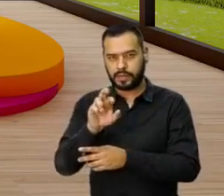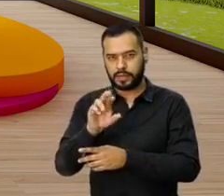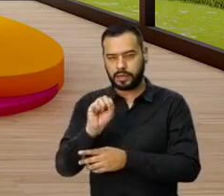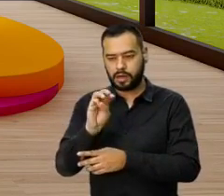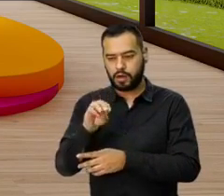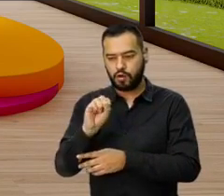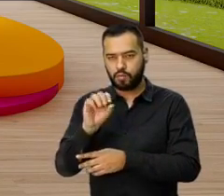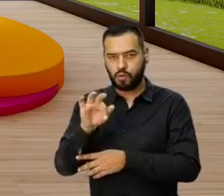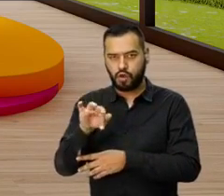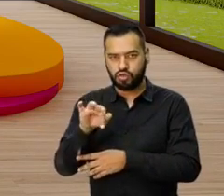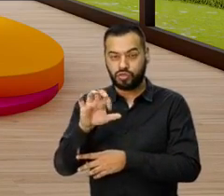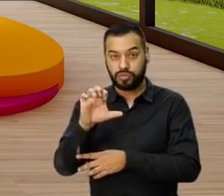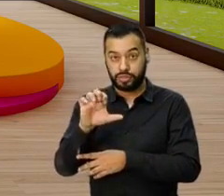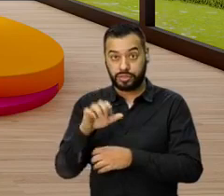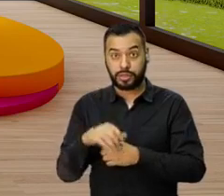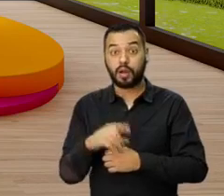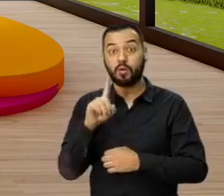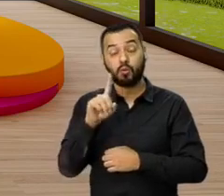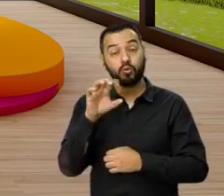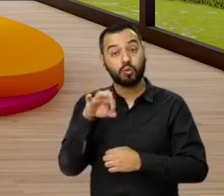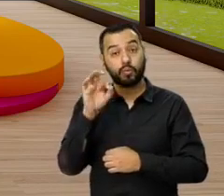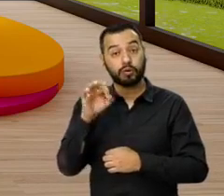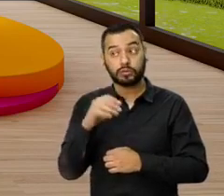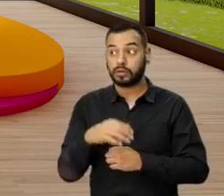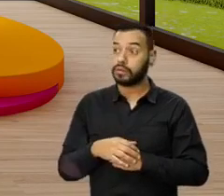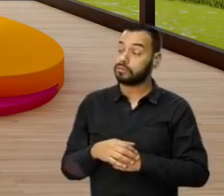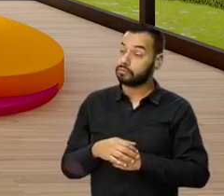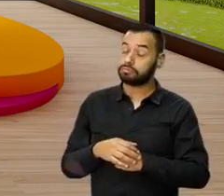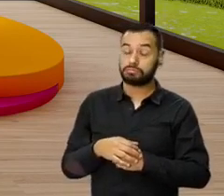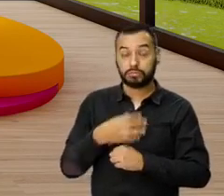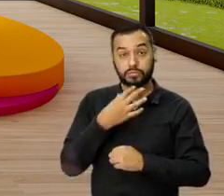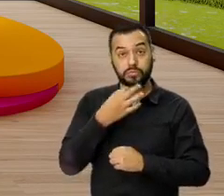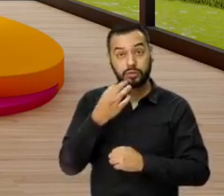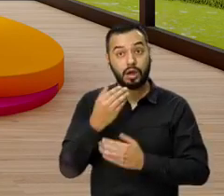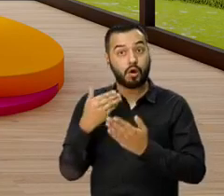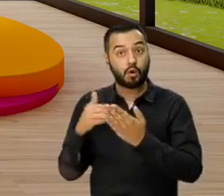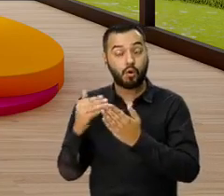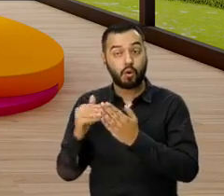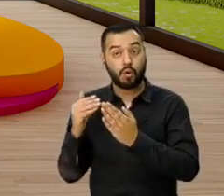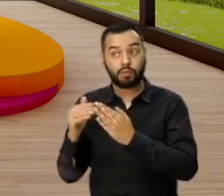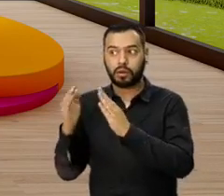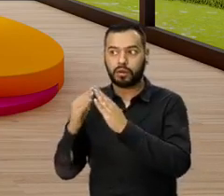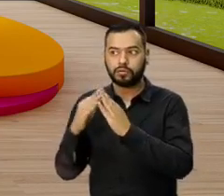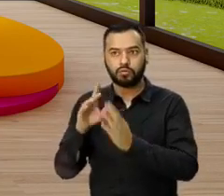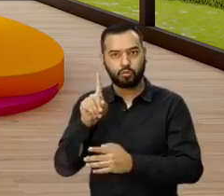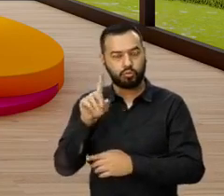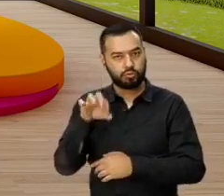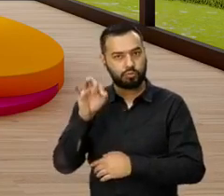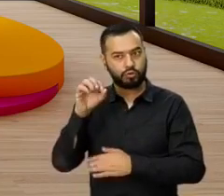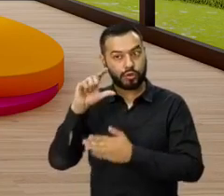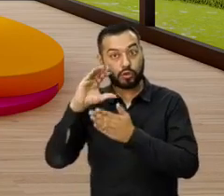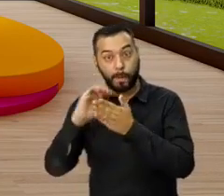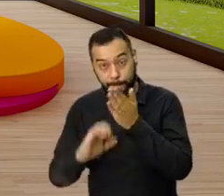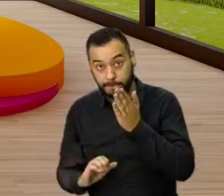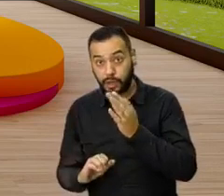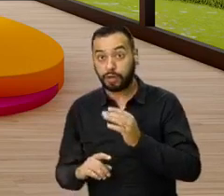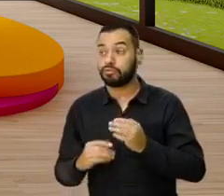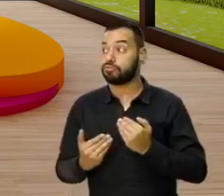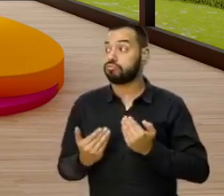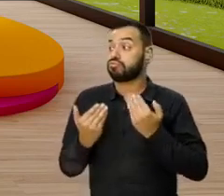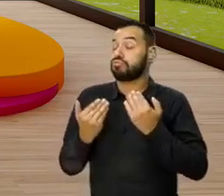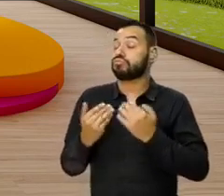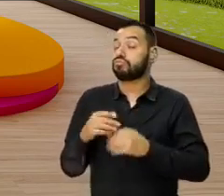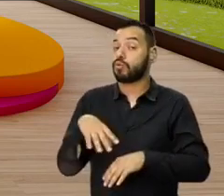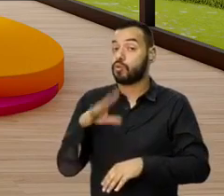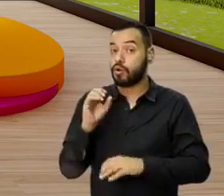Correcto. Ok, listo. El 1%, de verdad que para comprar vivienda, el 1% es un beneficio muy grande. Así que